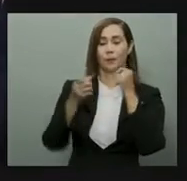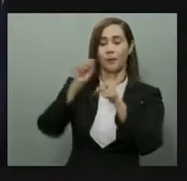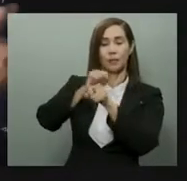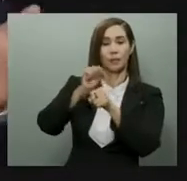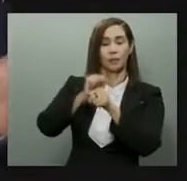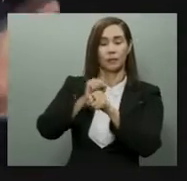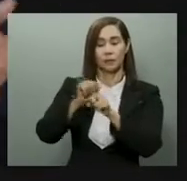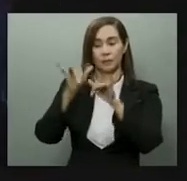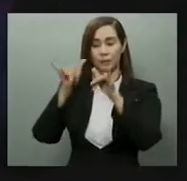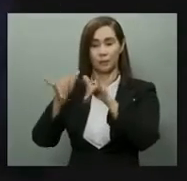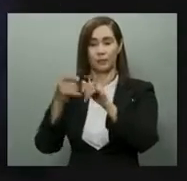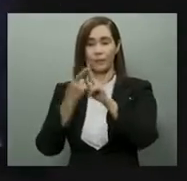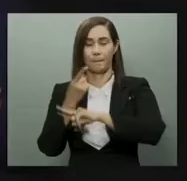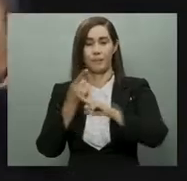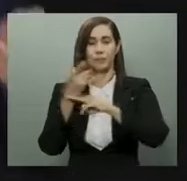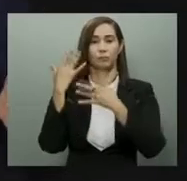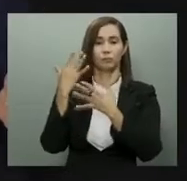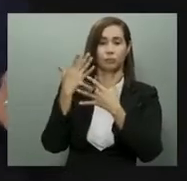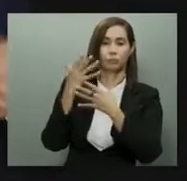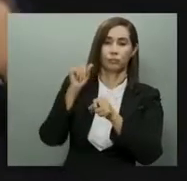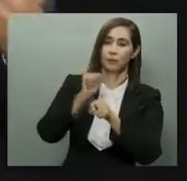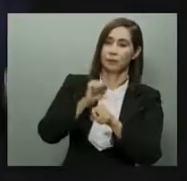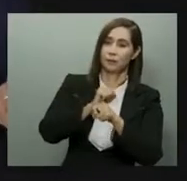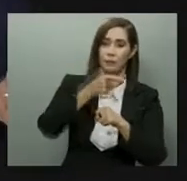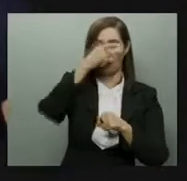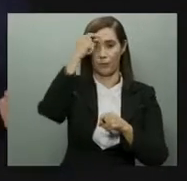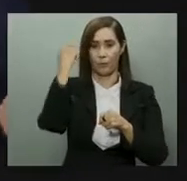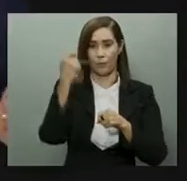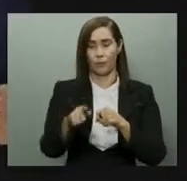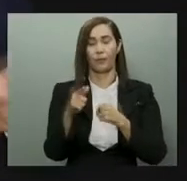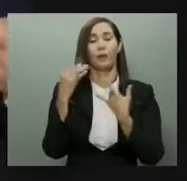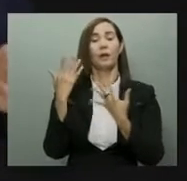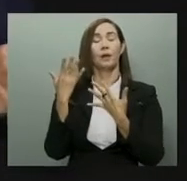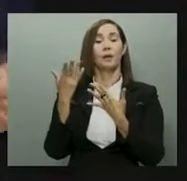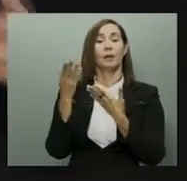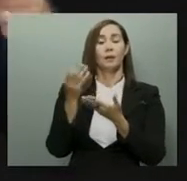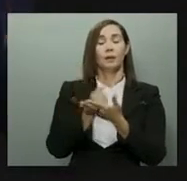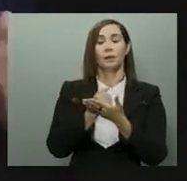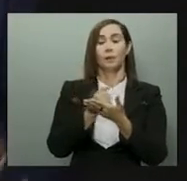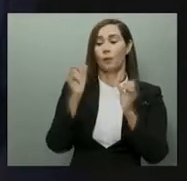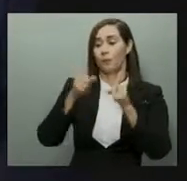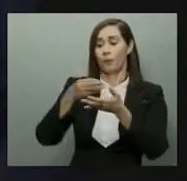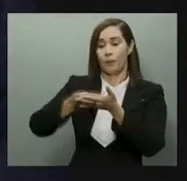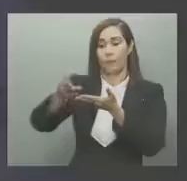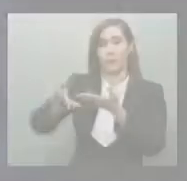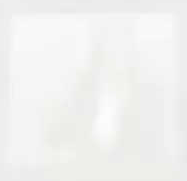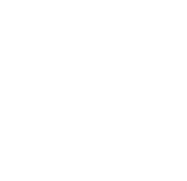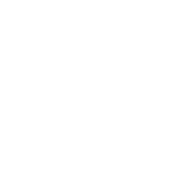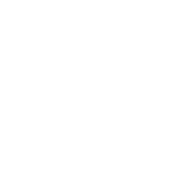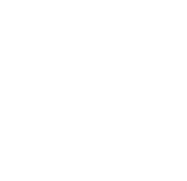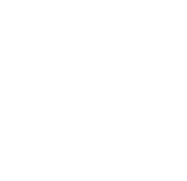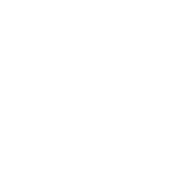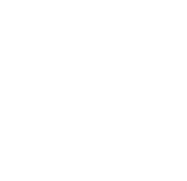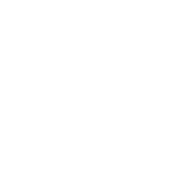que tienen meses o años sudando para tener su producción, se les quede en el campo.